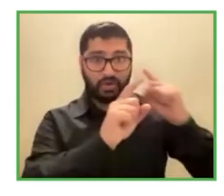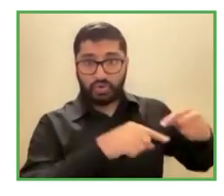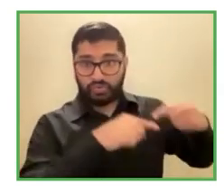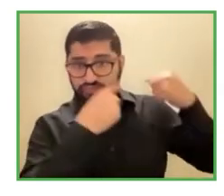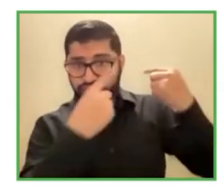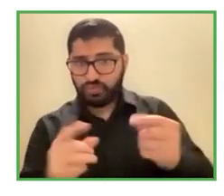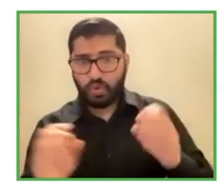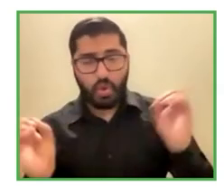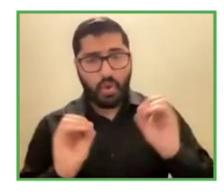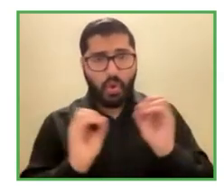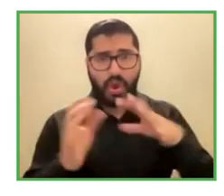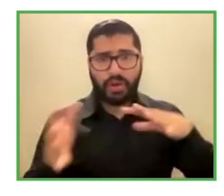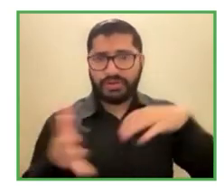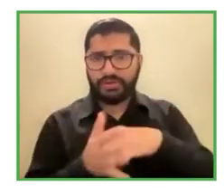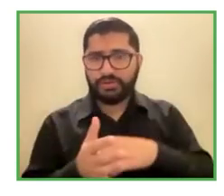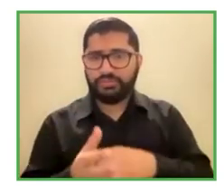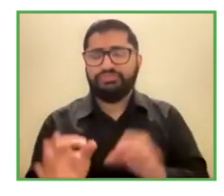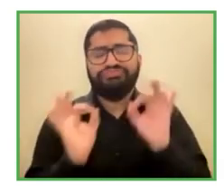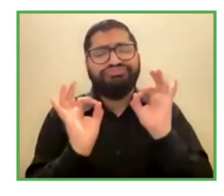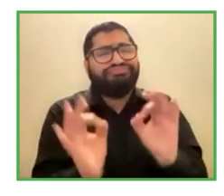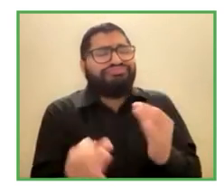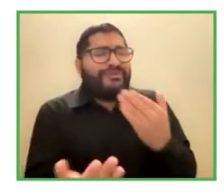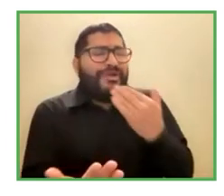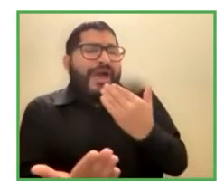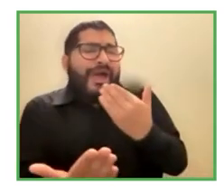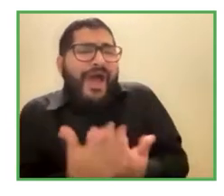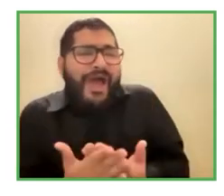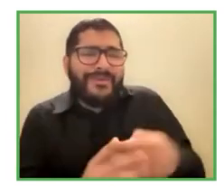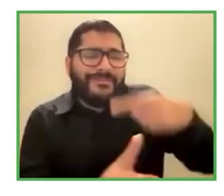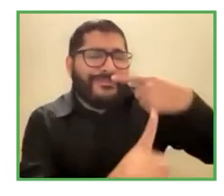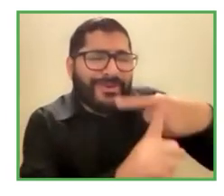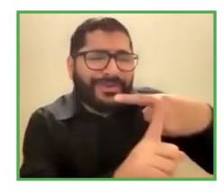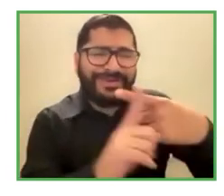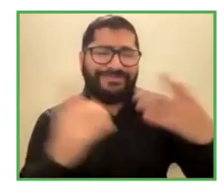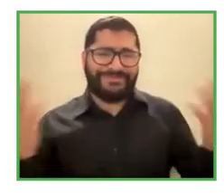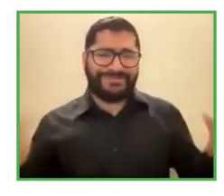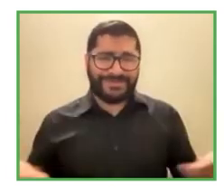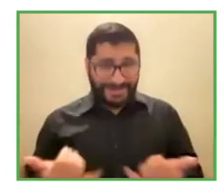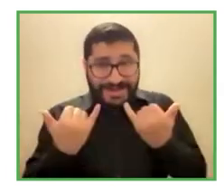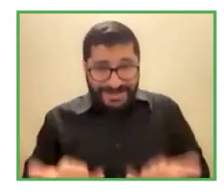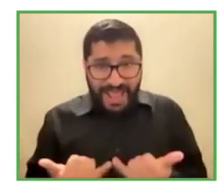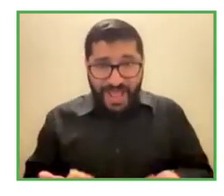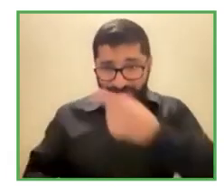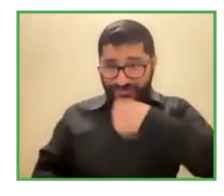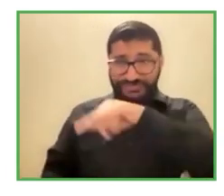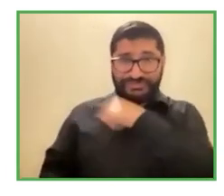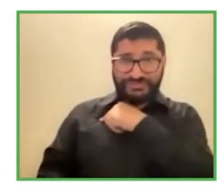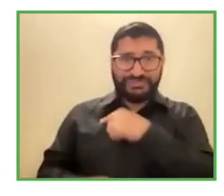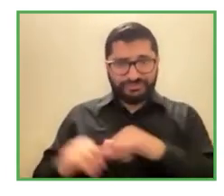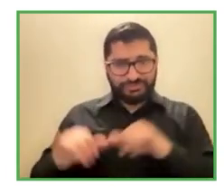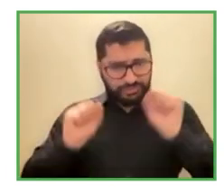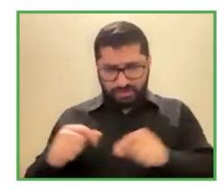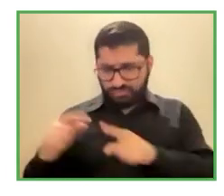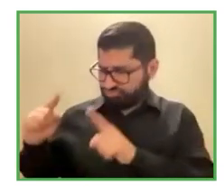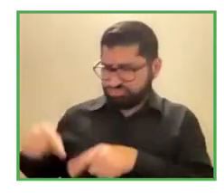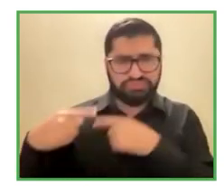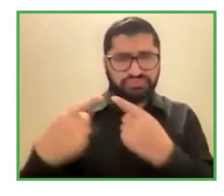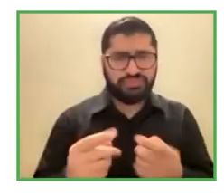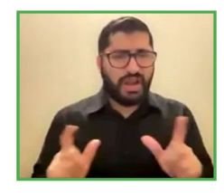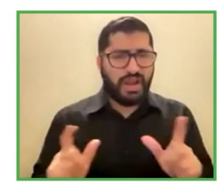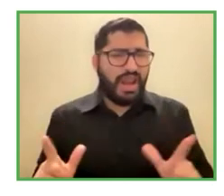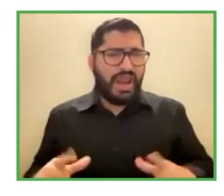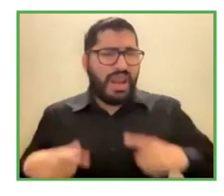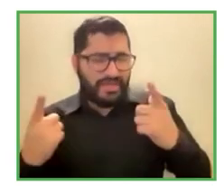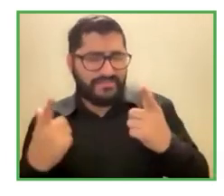una sociedad que no es tan inclusiva que afortunadamente va dando paso para ser más inclusiva va mejorando pero es